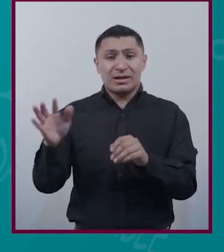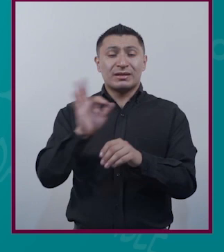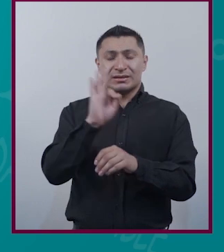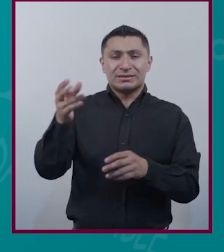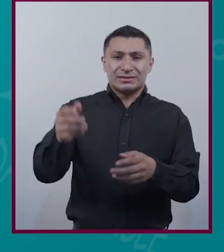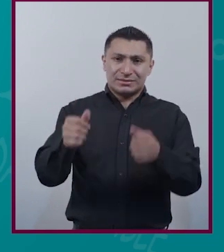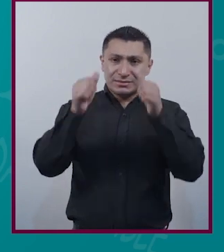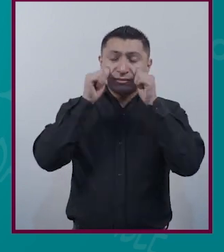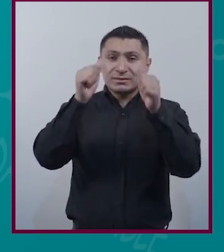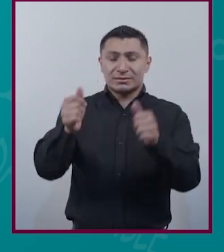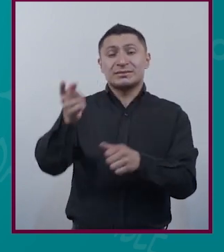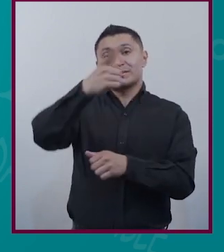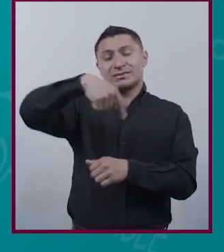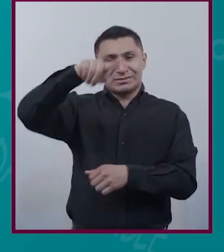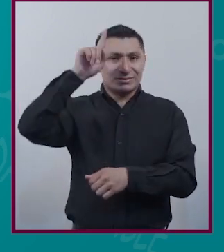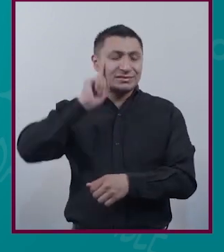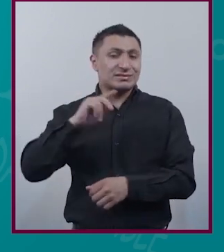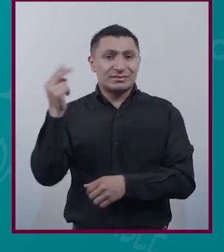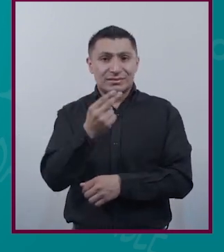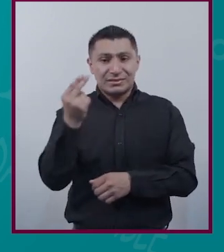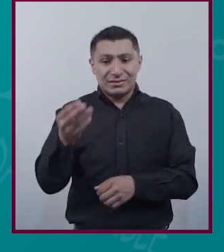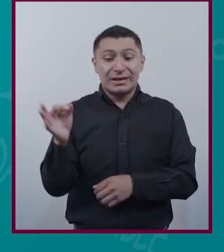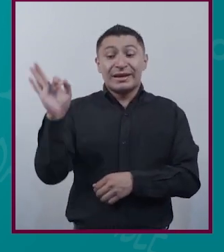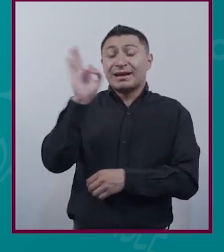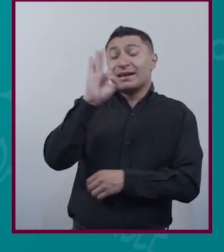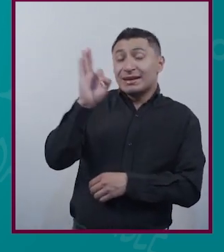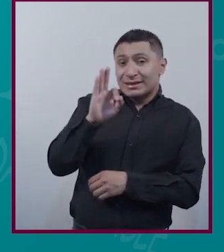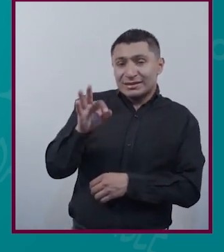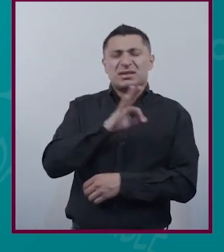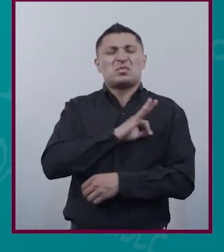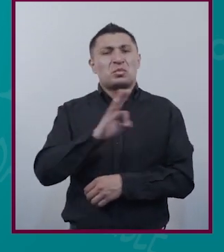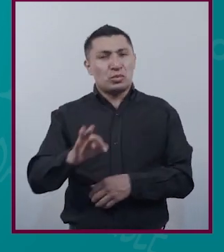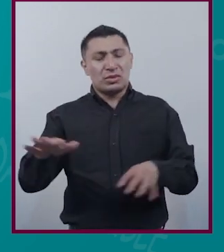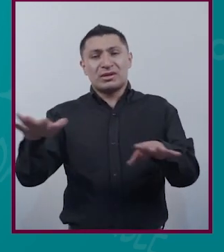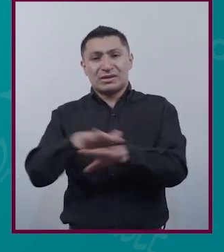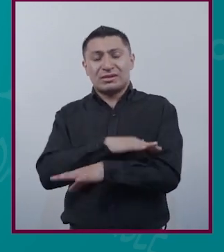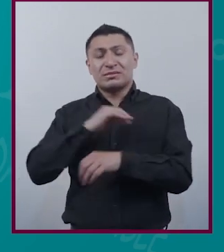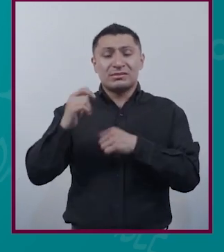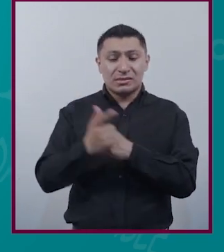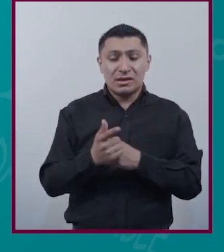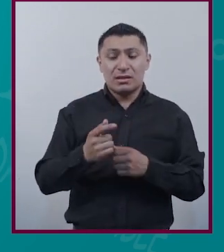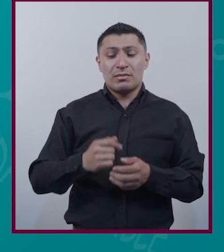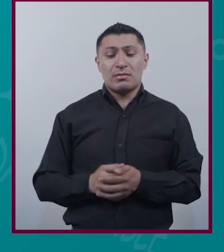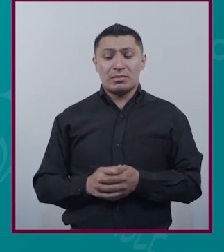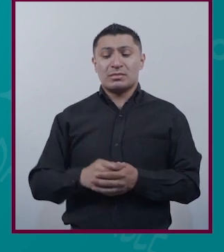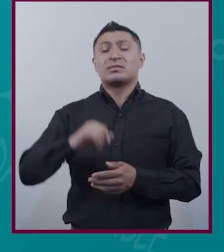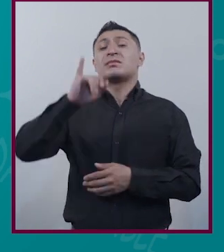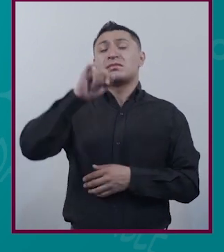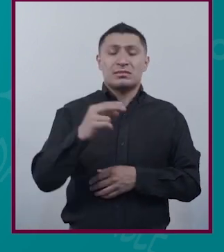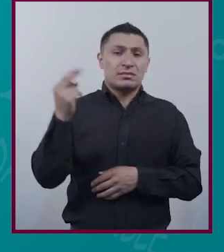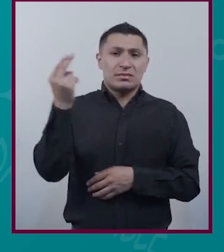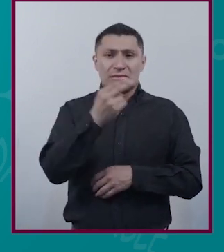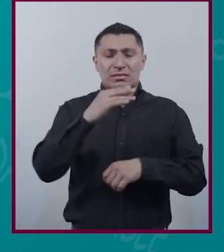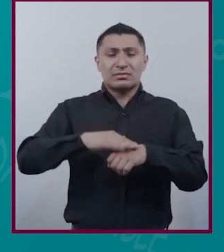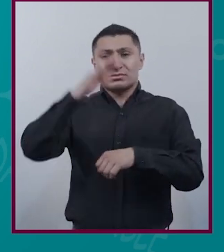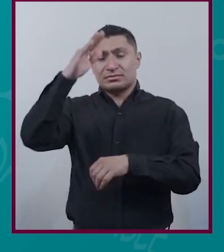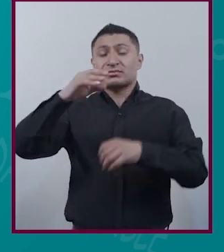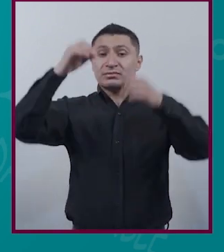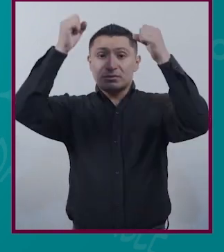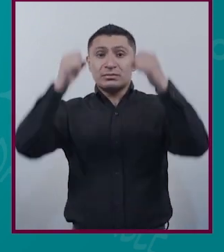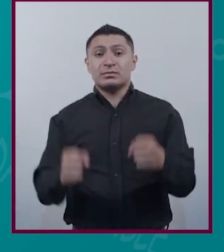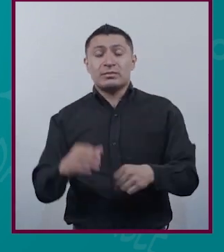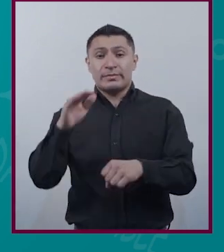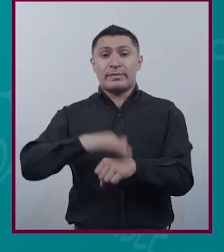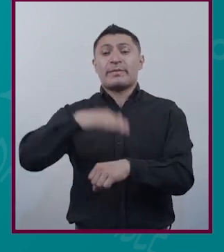peticiones que ellas necesitan Probablemente se podría hacer un cambio Si se necesita más seguridad,